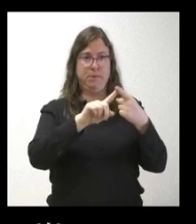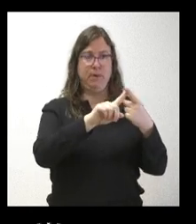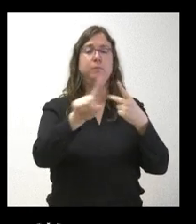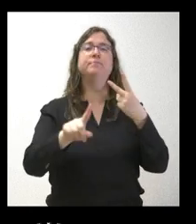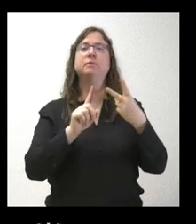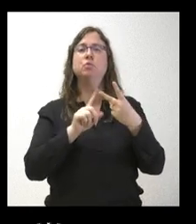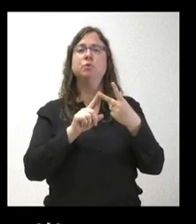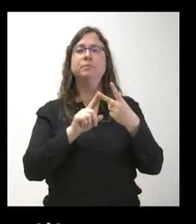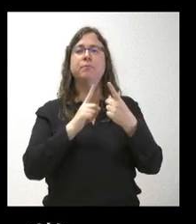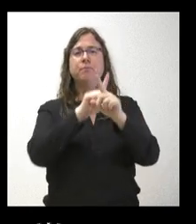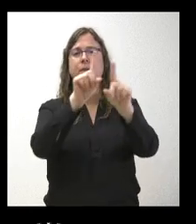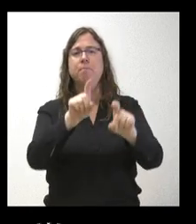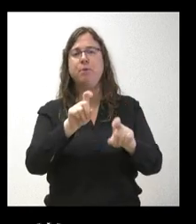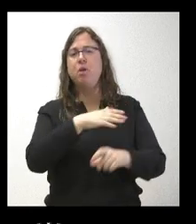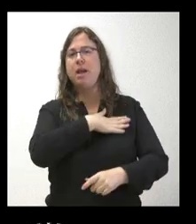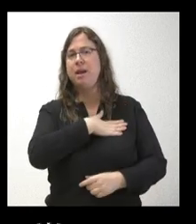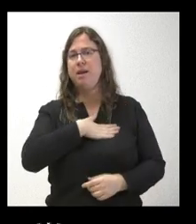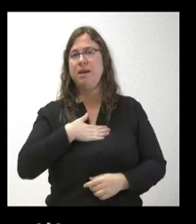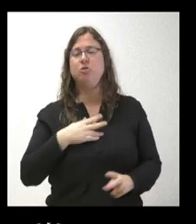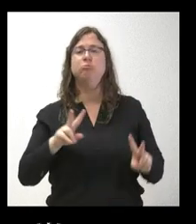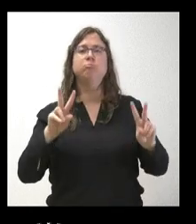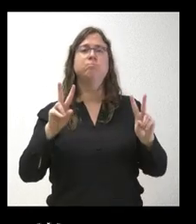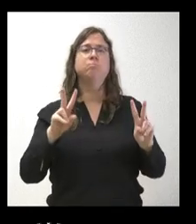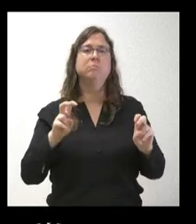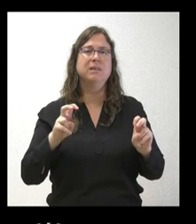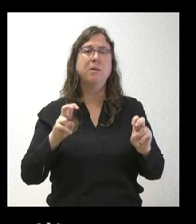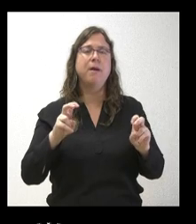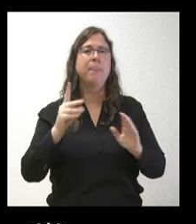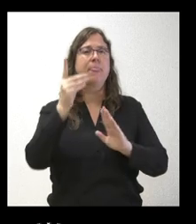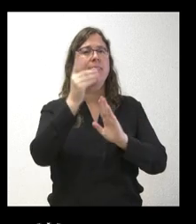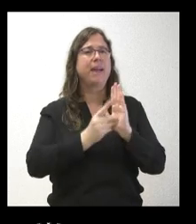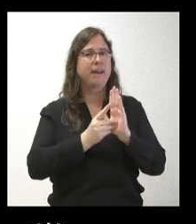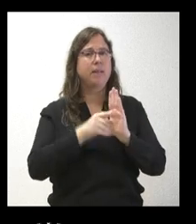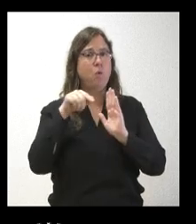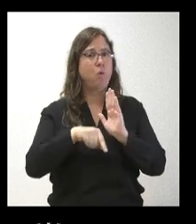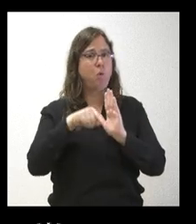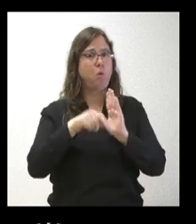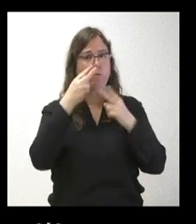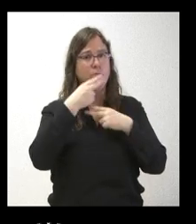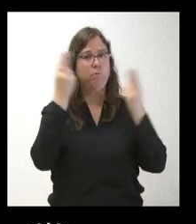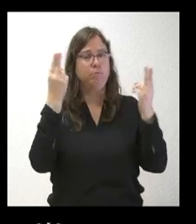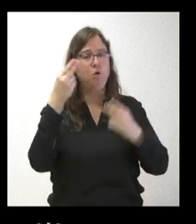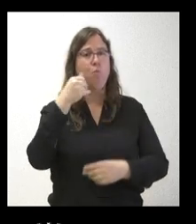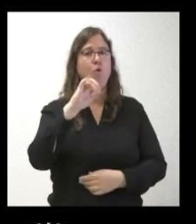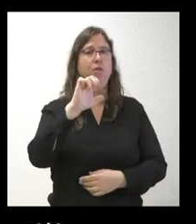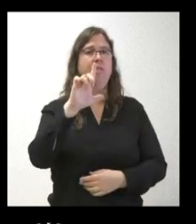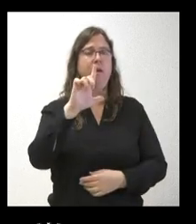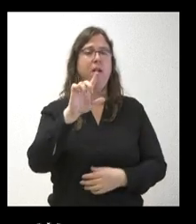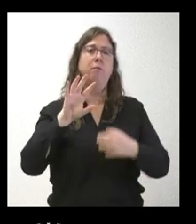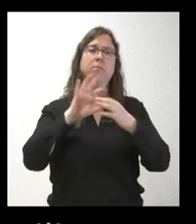lado, también quería preguntarle sobre el decreto que hoy aparece publicado en el BOCIL sobre